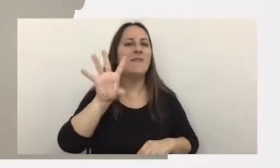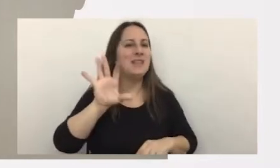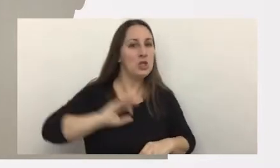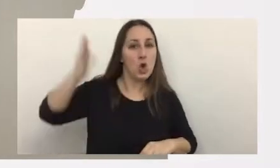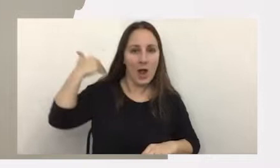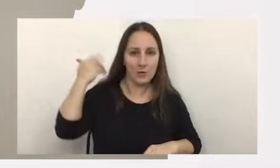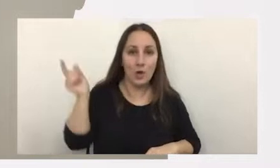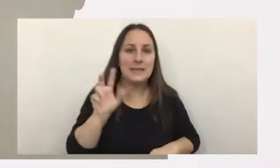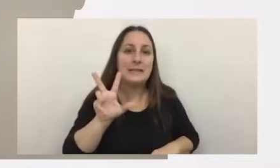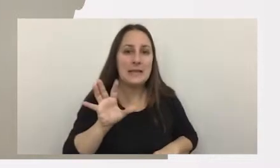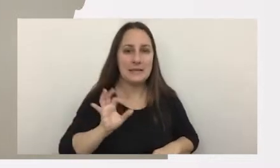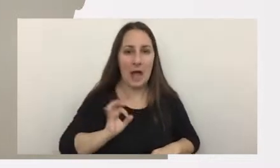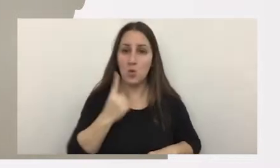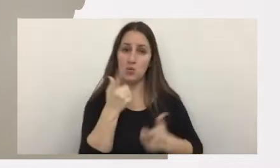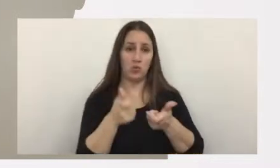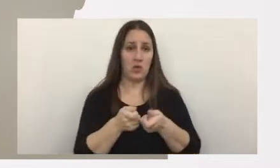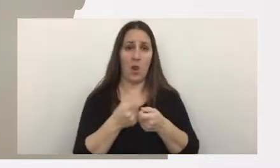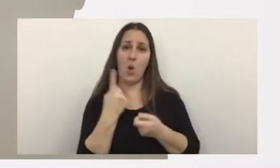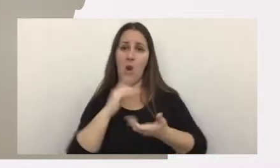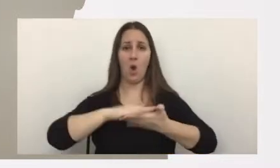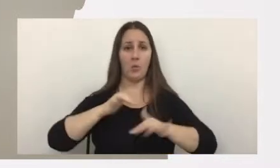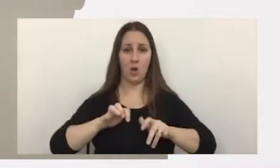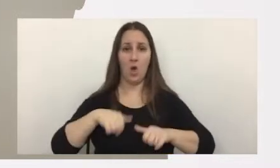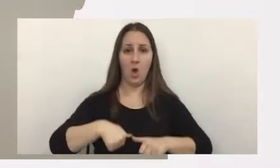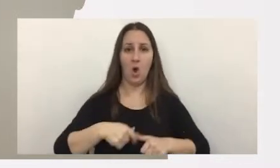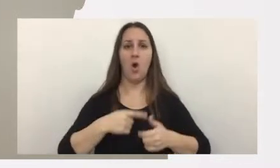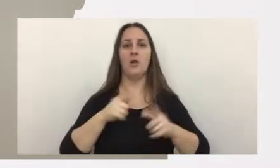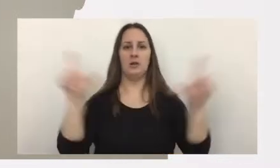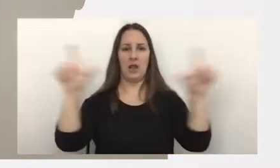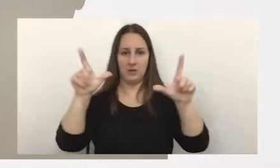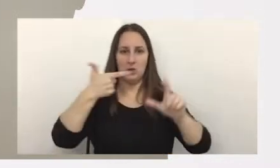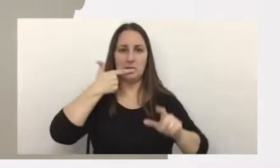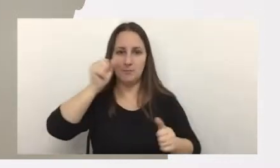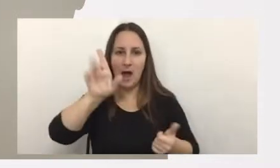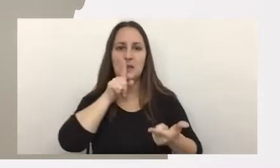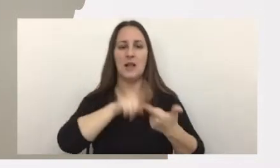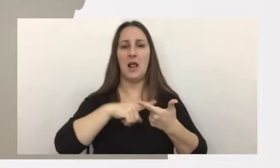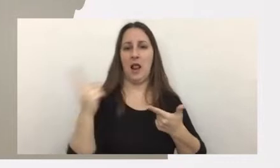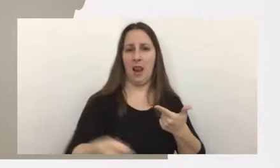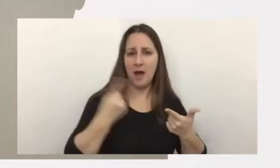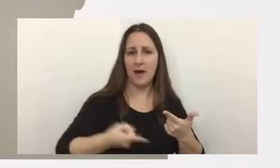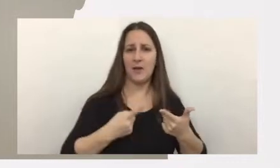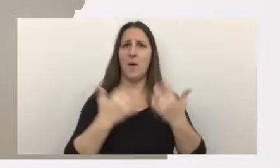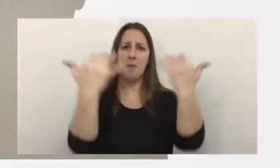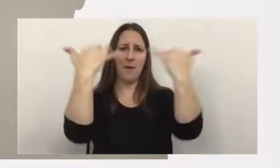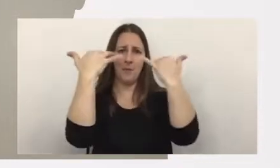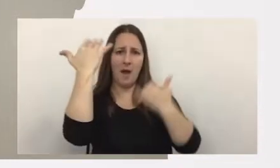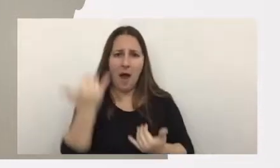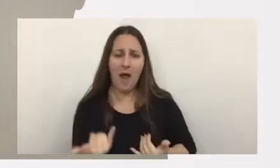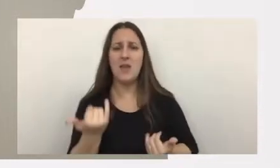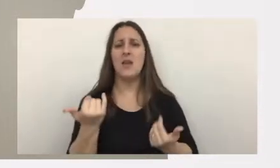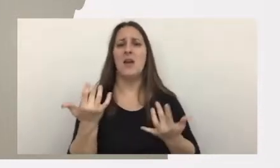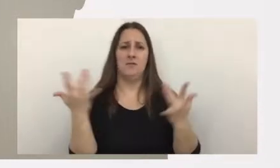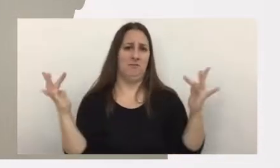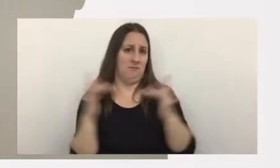hace 3 teníamos un teléfono y una pc hoy tenemos un smart tv un lavarropas un aire acondicionado conectado